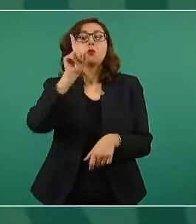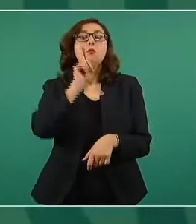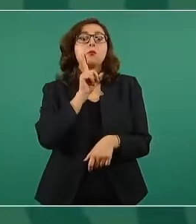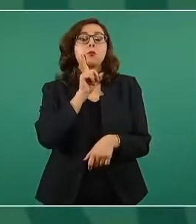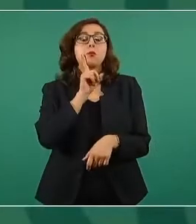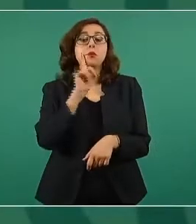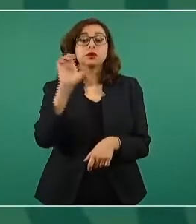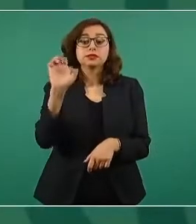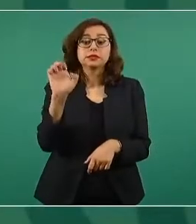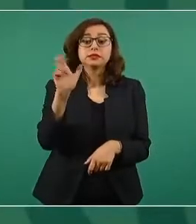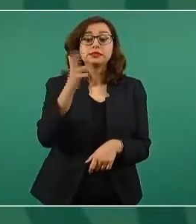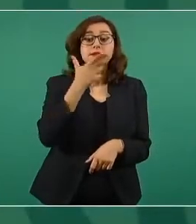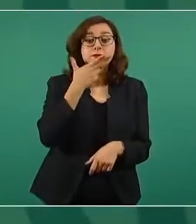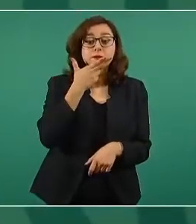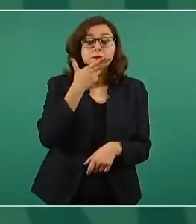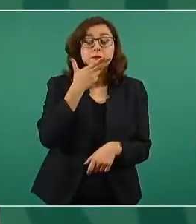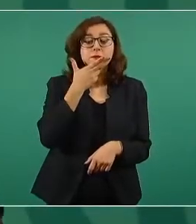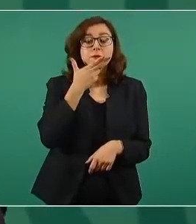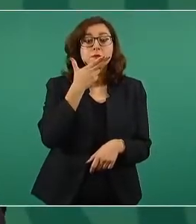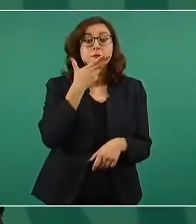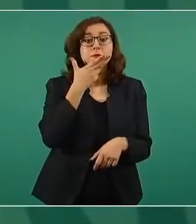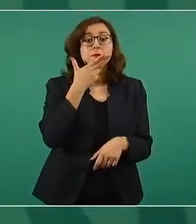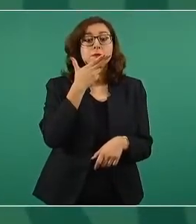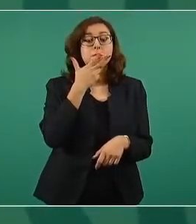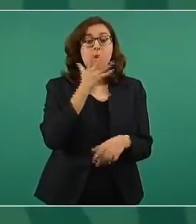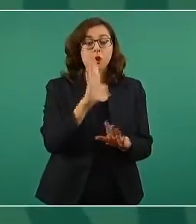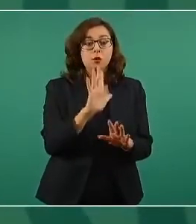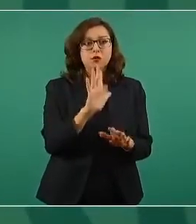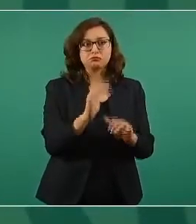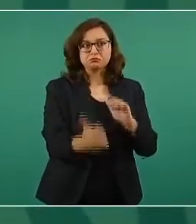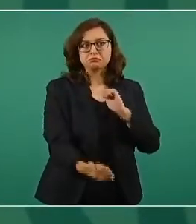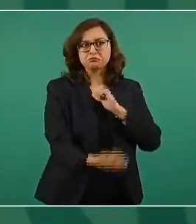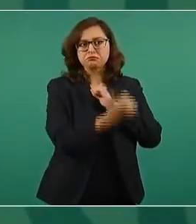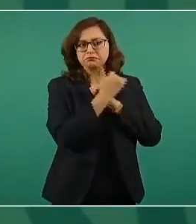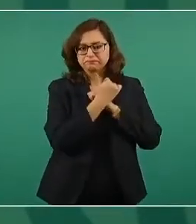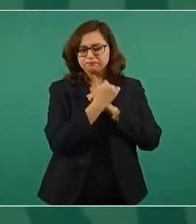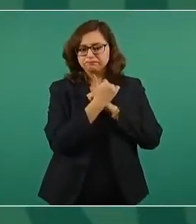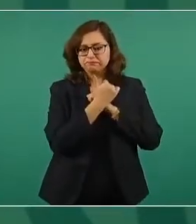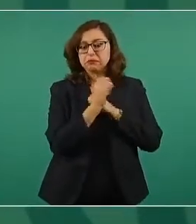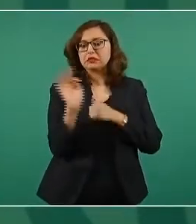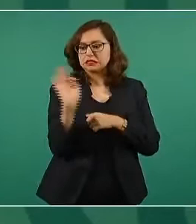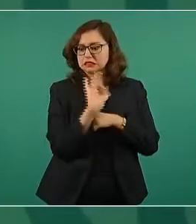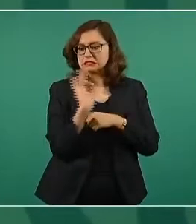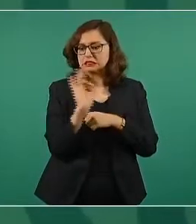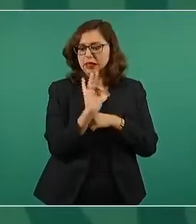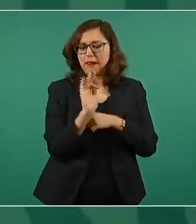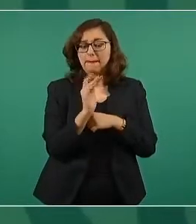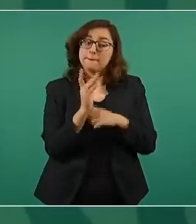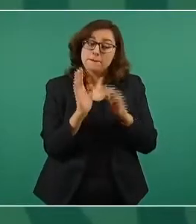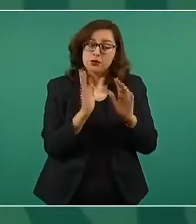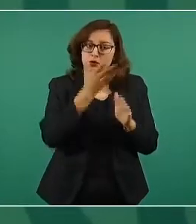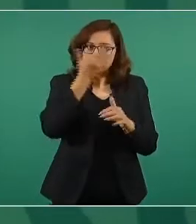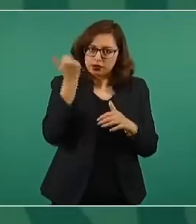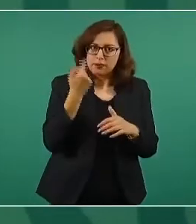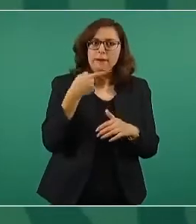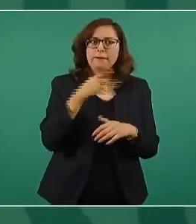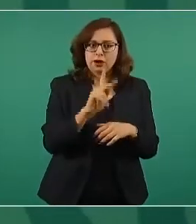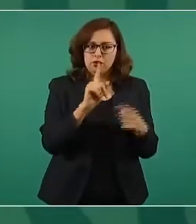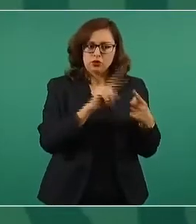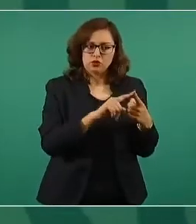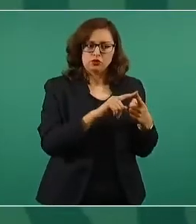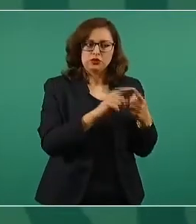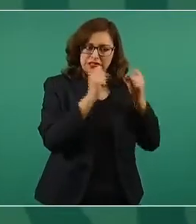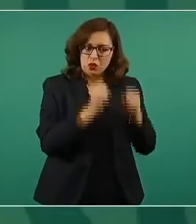que en una de esas hasta solicitó, pero de los que tengo conocimiento, el de Nuevo León, sí,